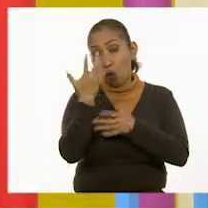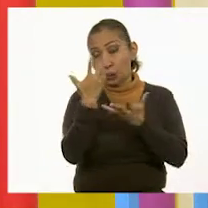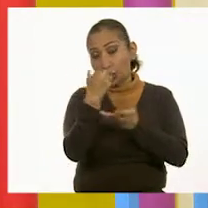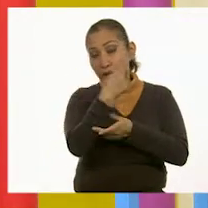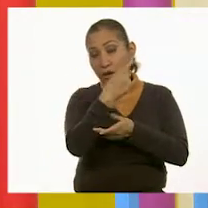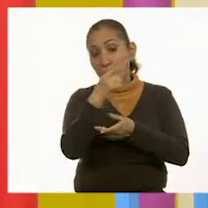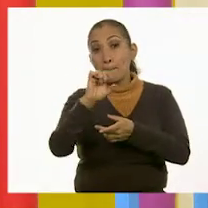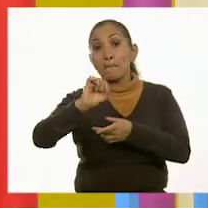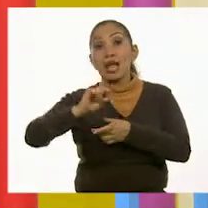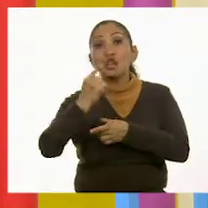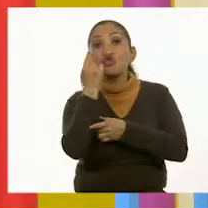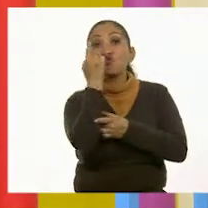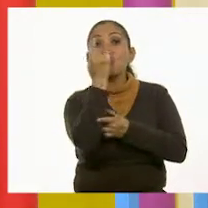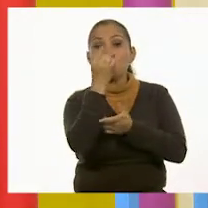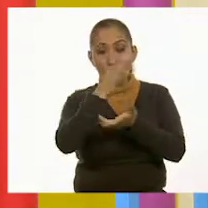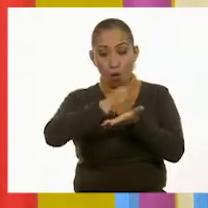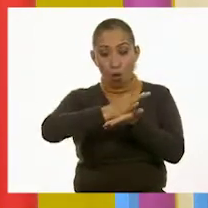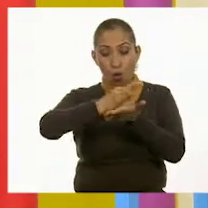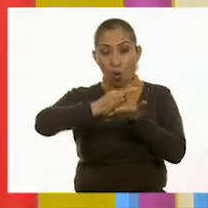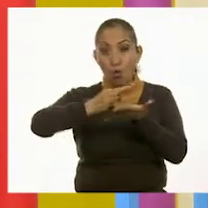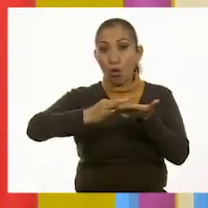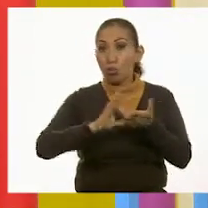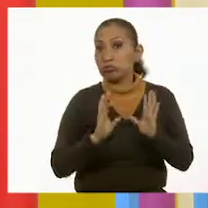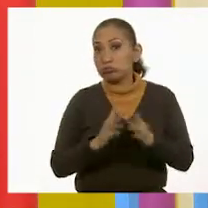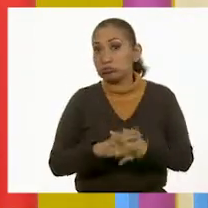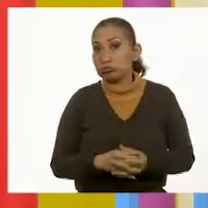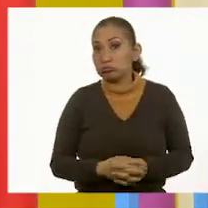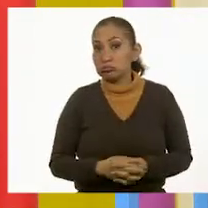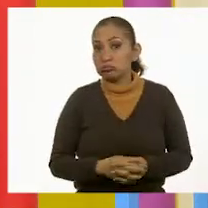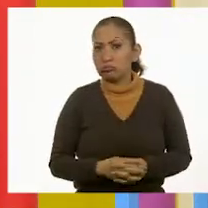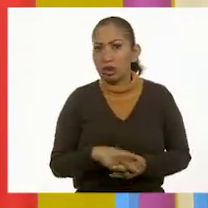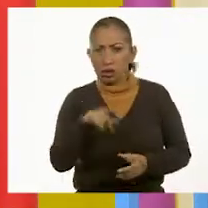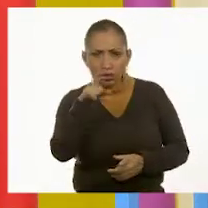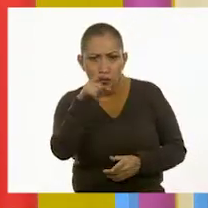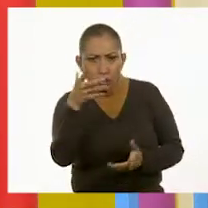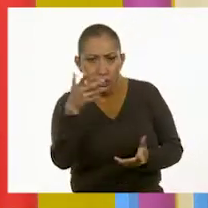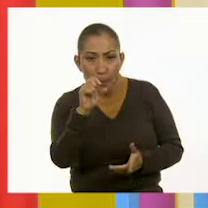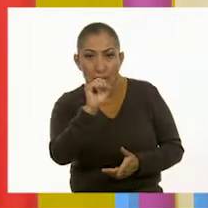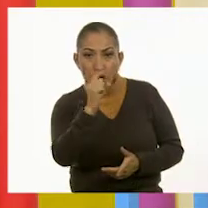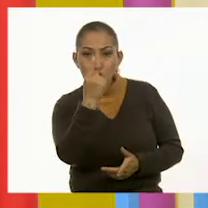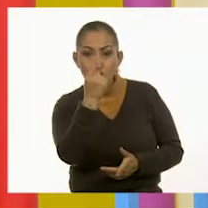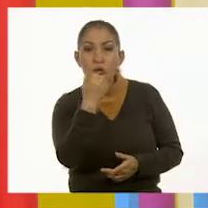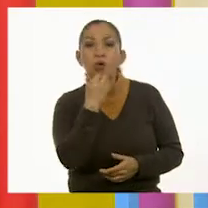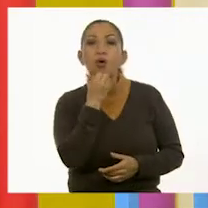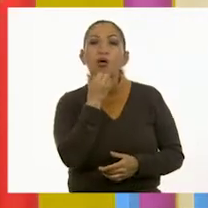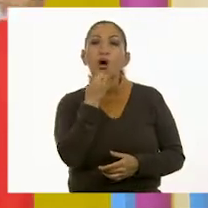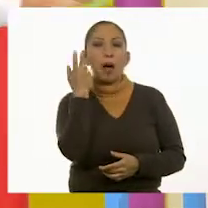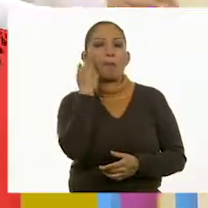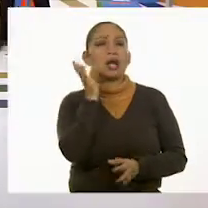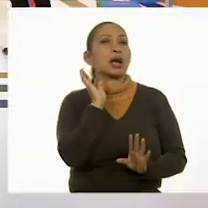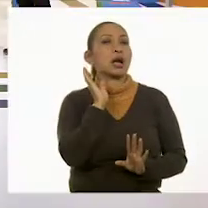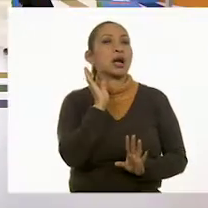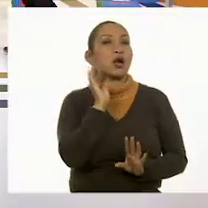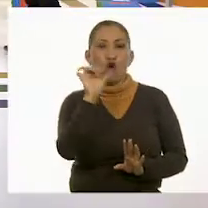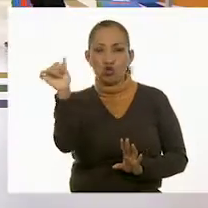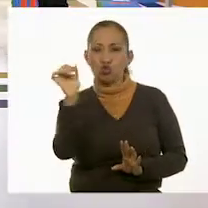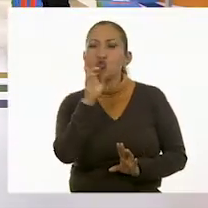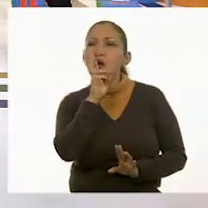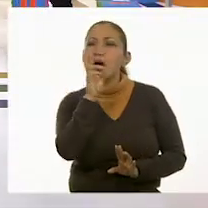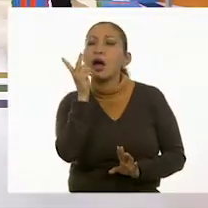21 fichas. Contaste 21 fichas. Vamos a ver otra respuesta.